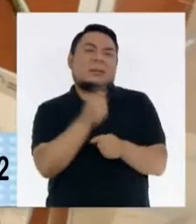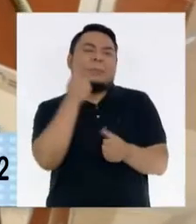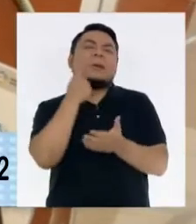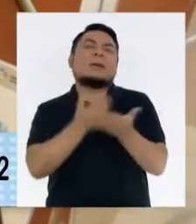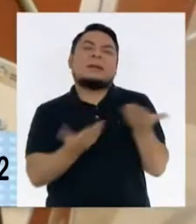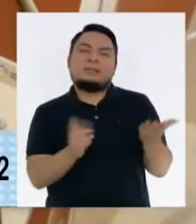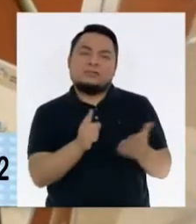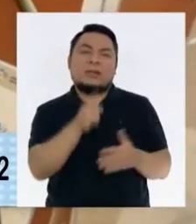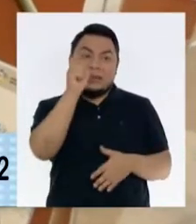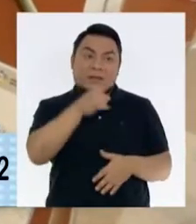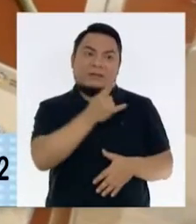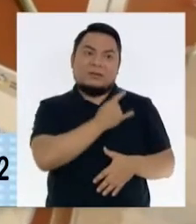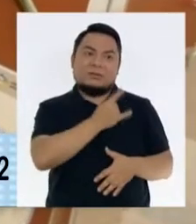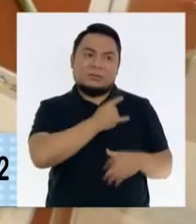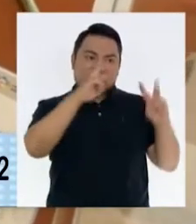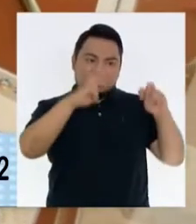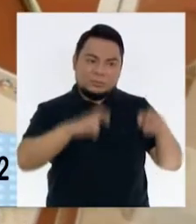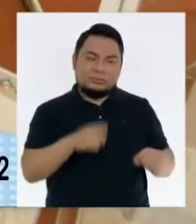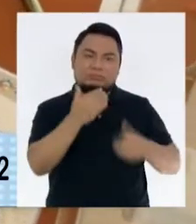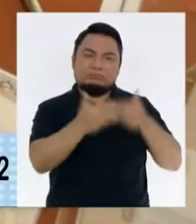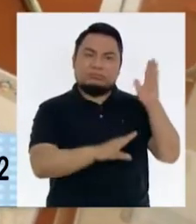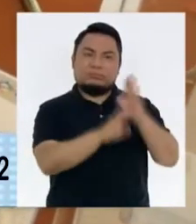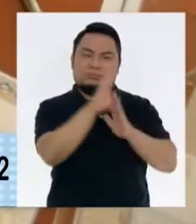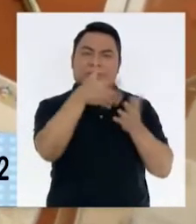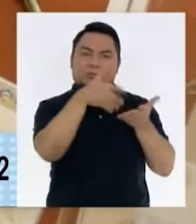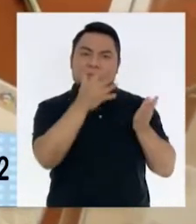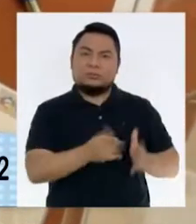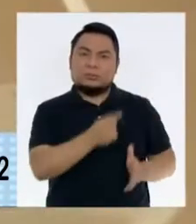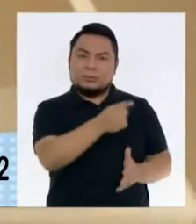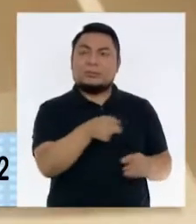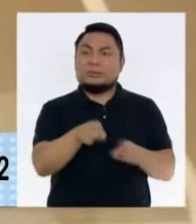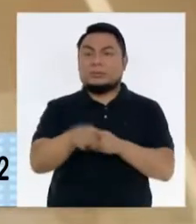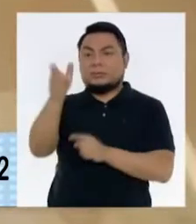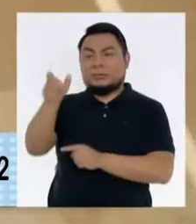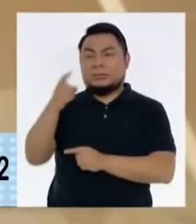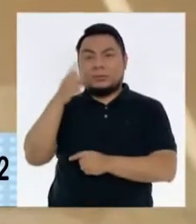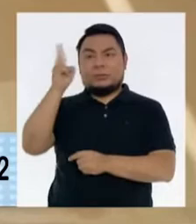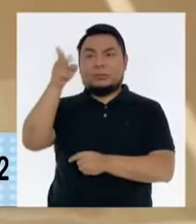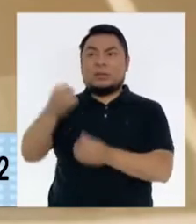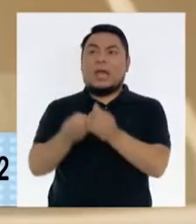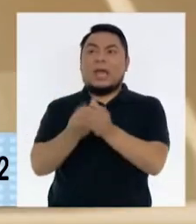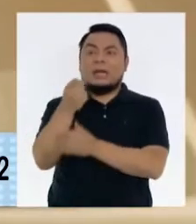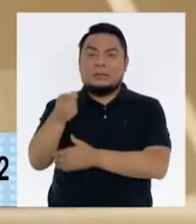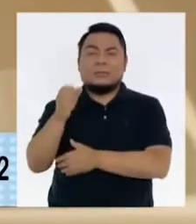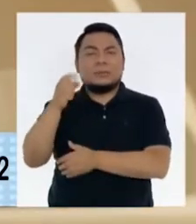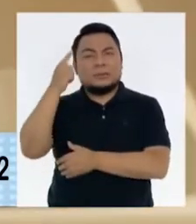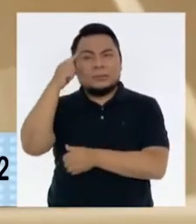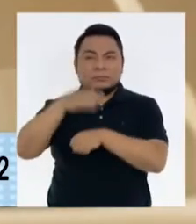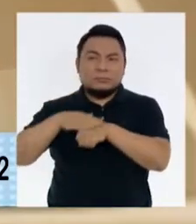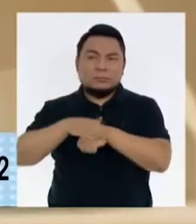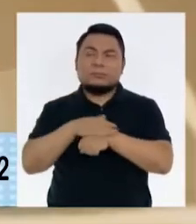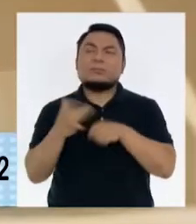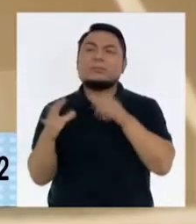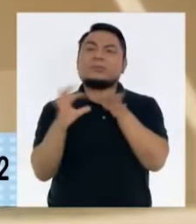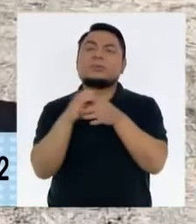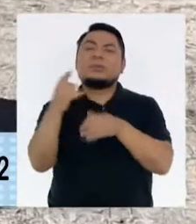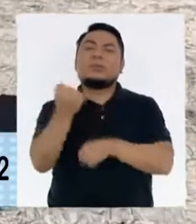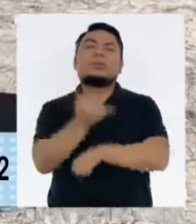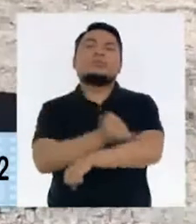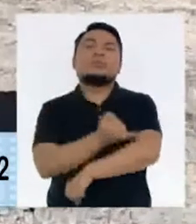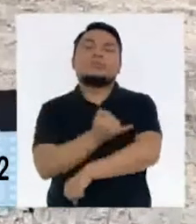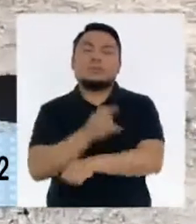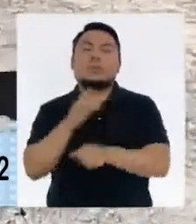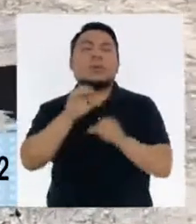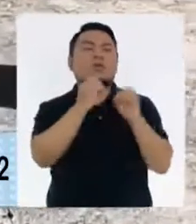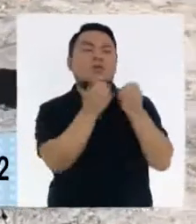en educación superior el rector de la unza de arequipa roel sánchez señala que urge alianzas estratégicas con instituciones del estado y